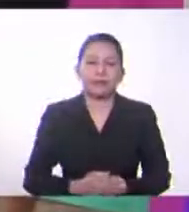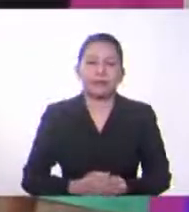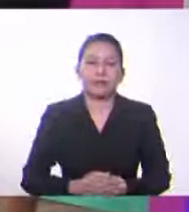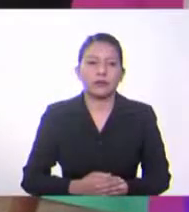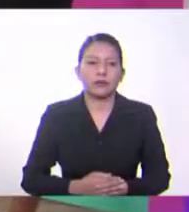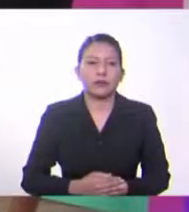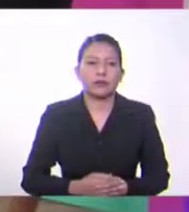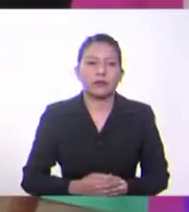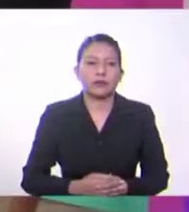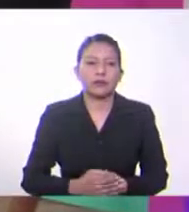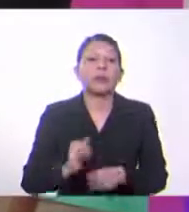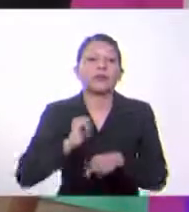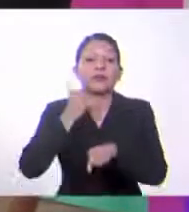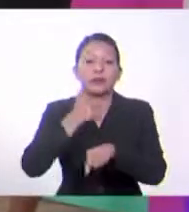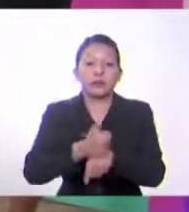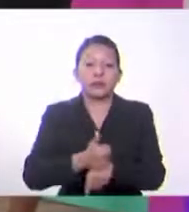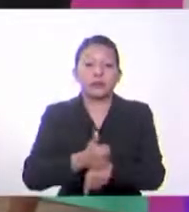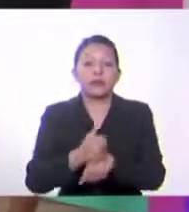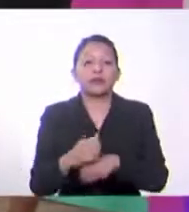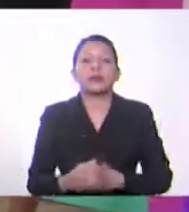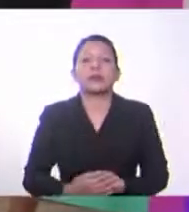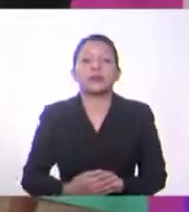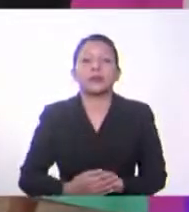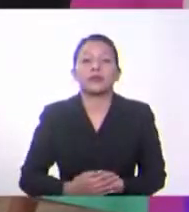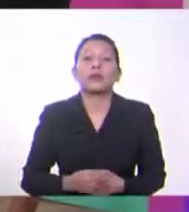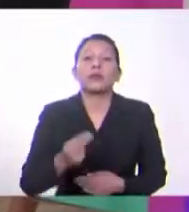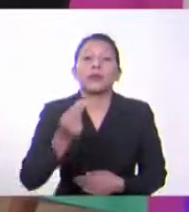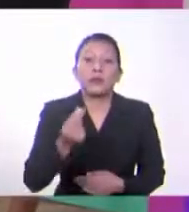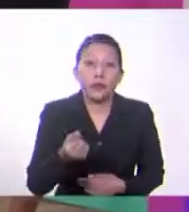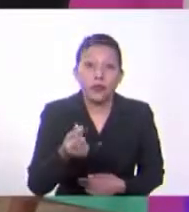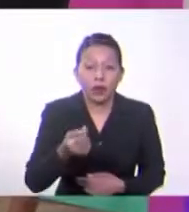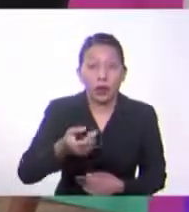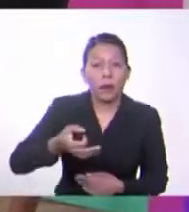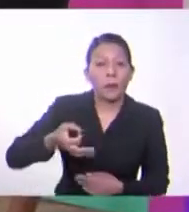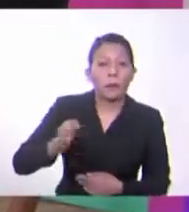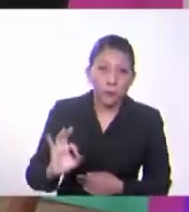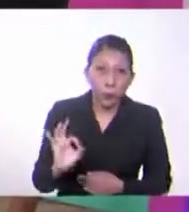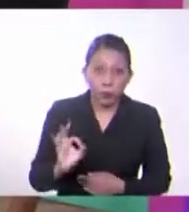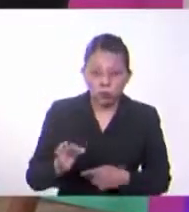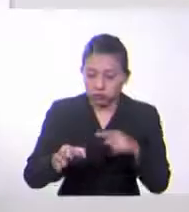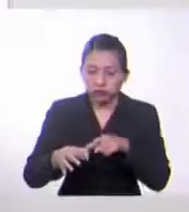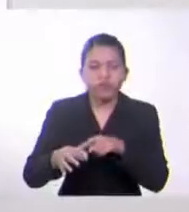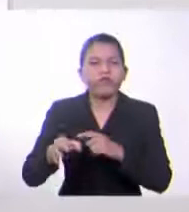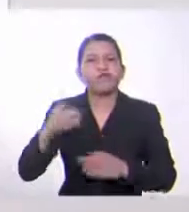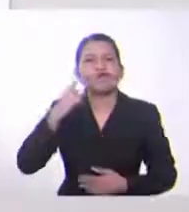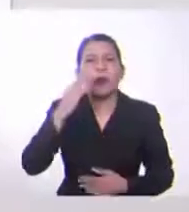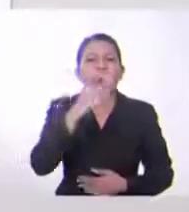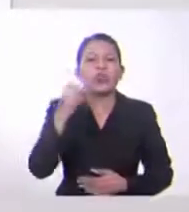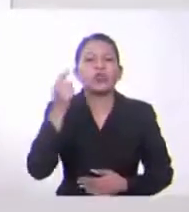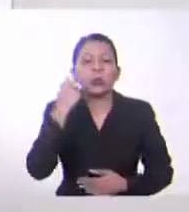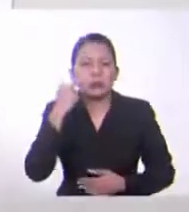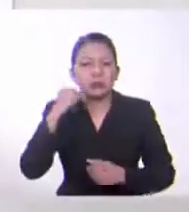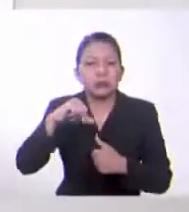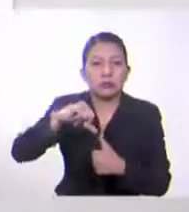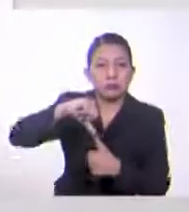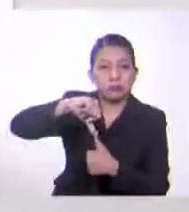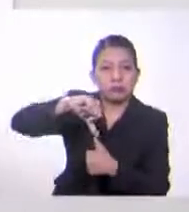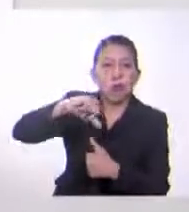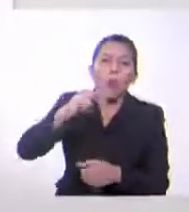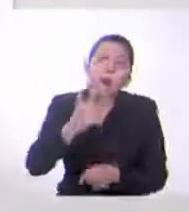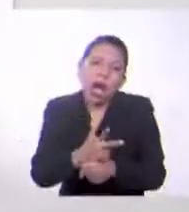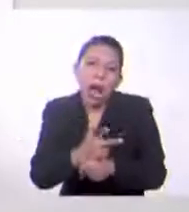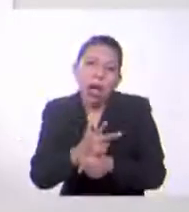a llamar, en este caso, la cantidad en moneda centroamericana, que puede hacer, en este caso, Guatemala,